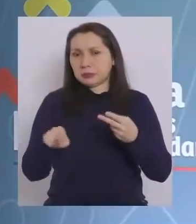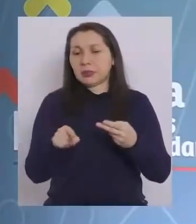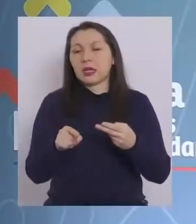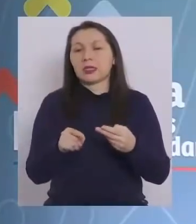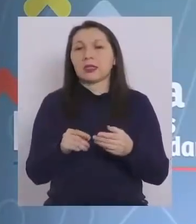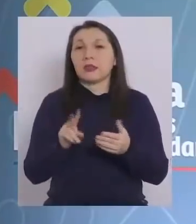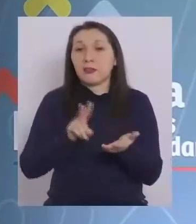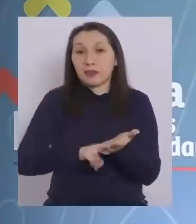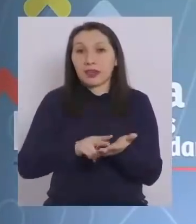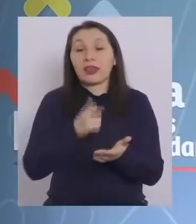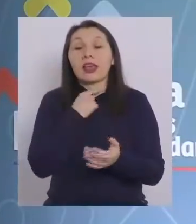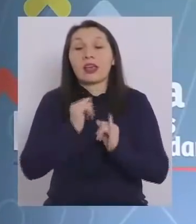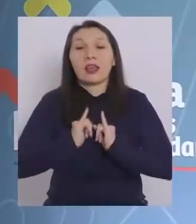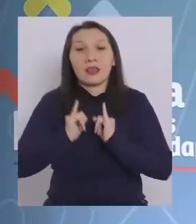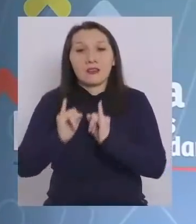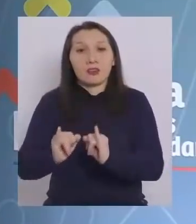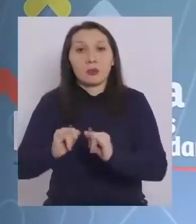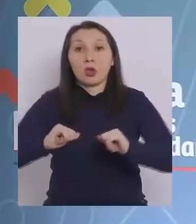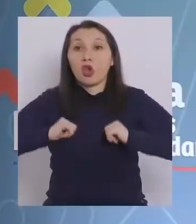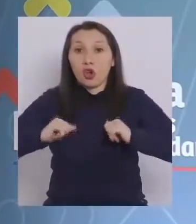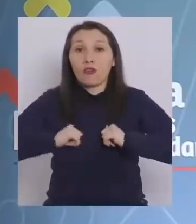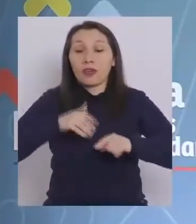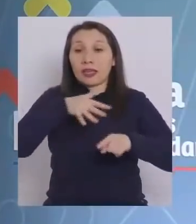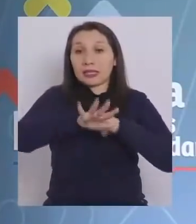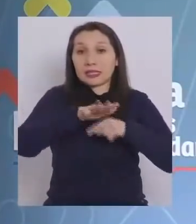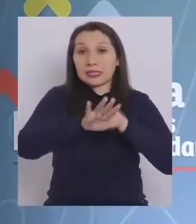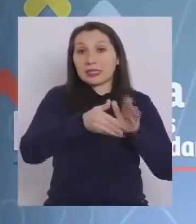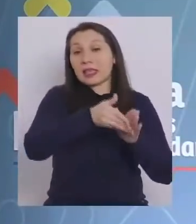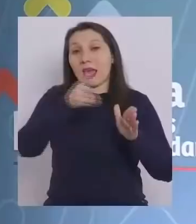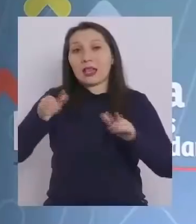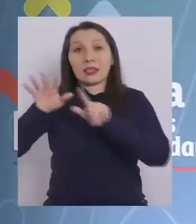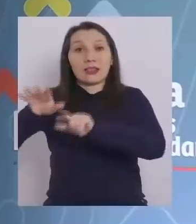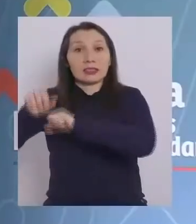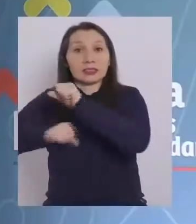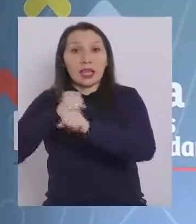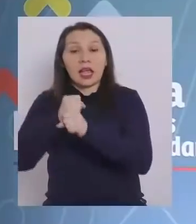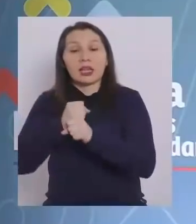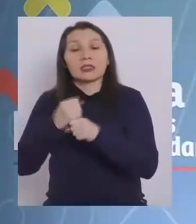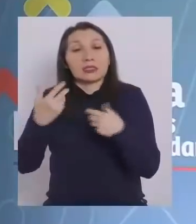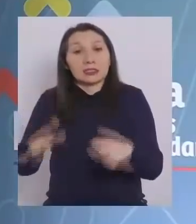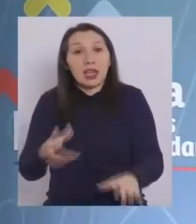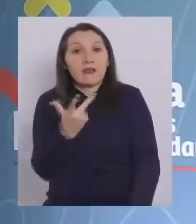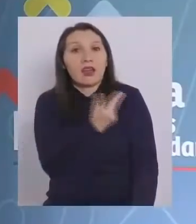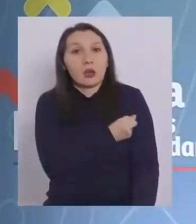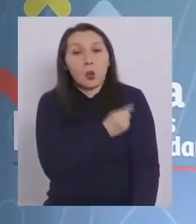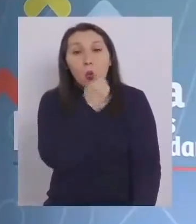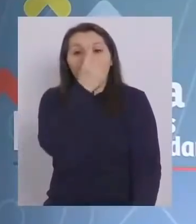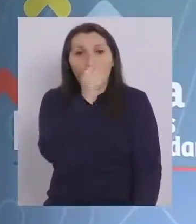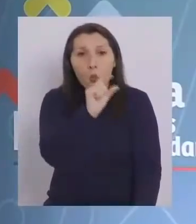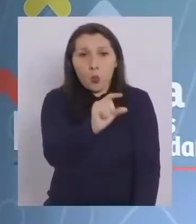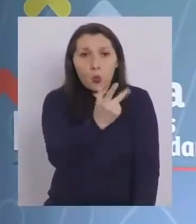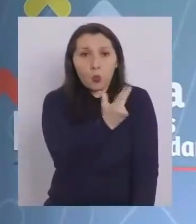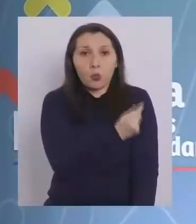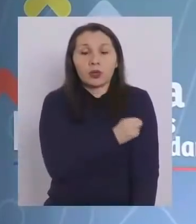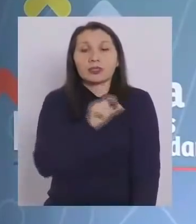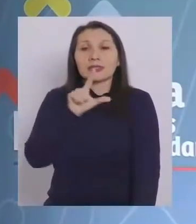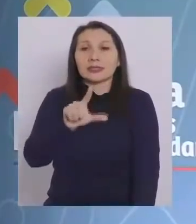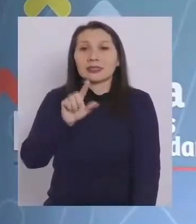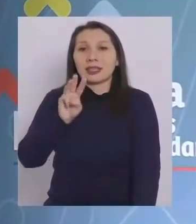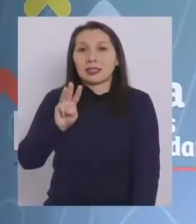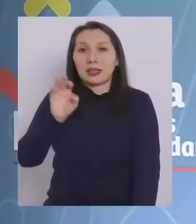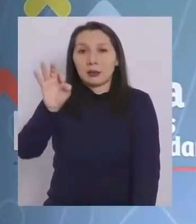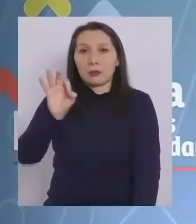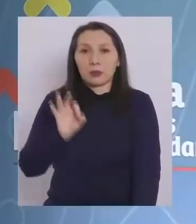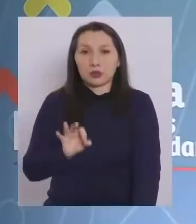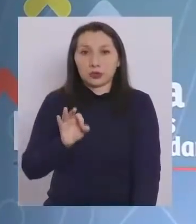la verdad que quiero informar que de los jóvenes de 15 a 17 años hasta el momento se ha vacunado al menos con una dosis, el 73